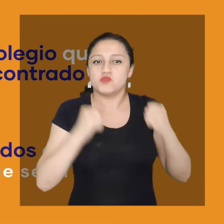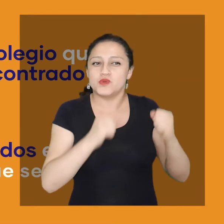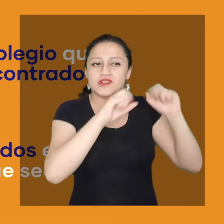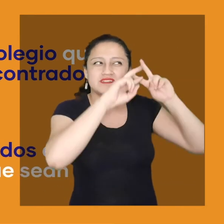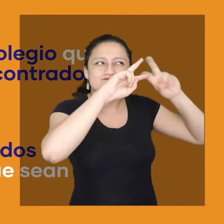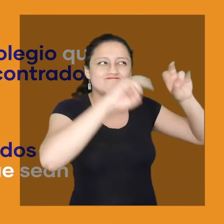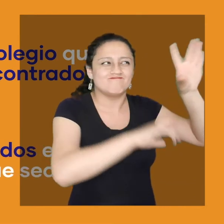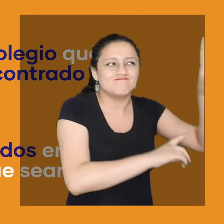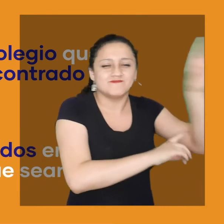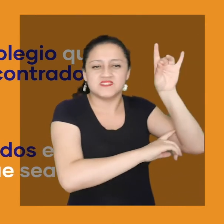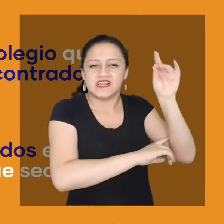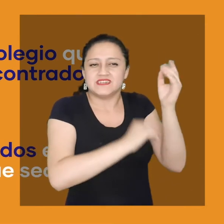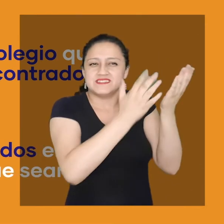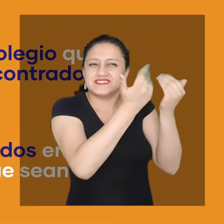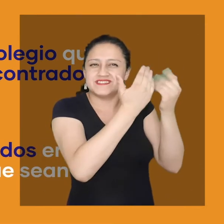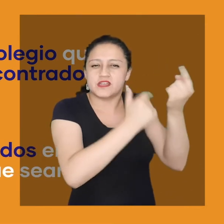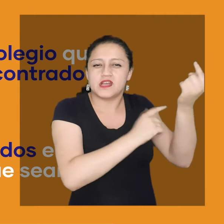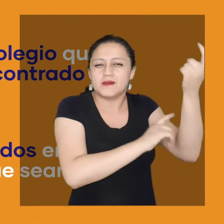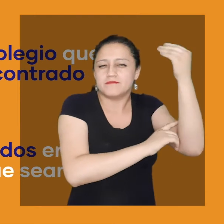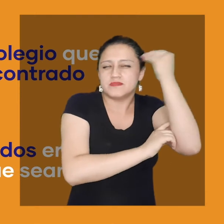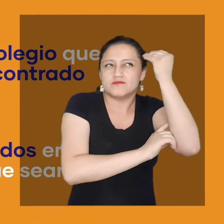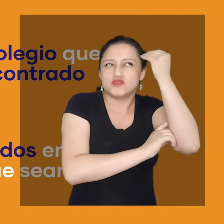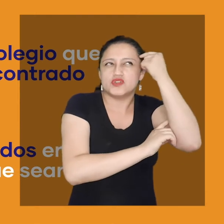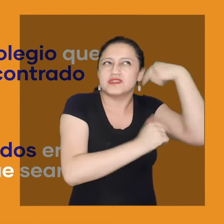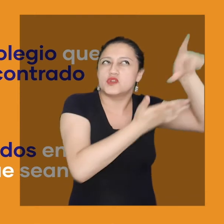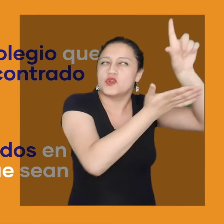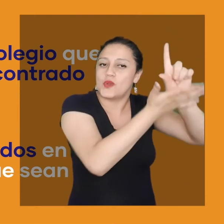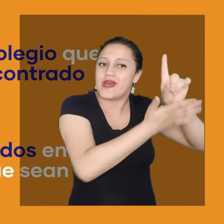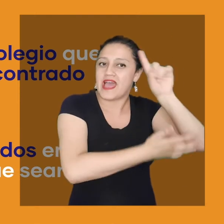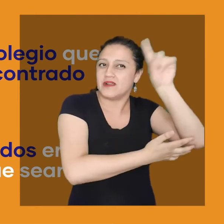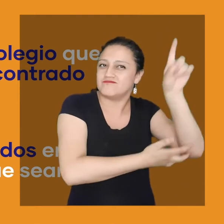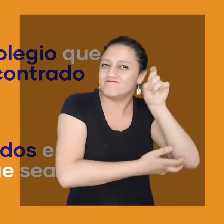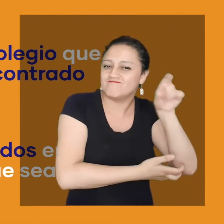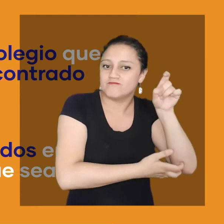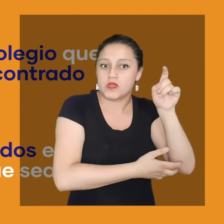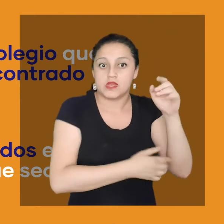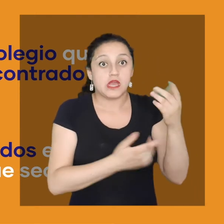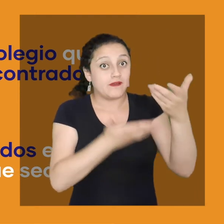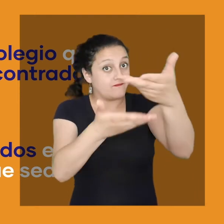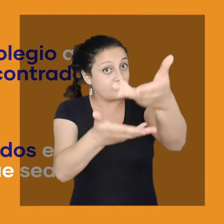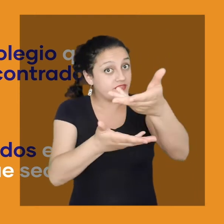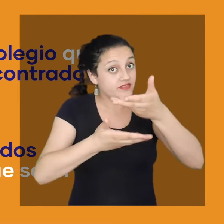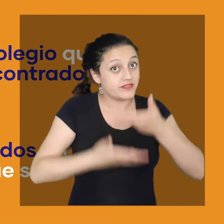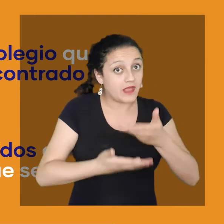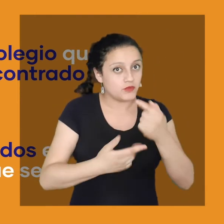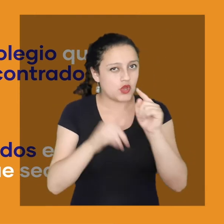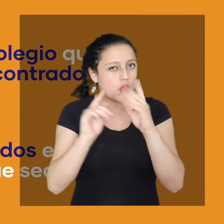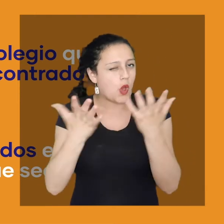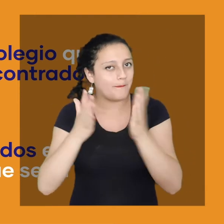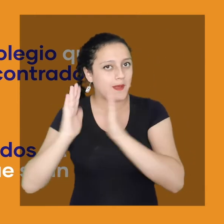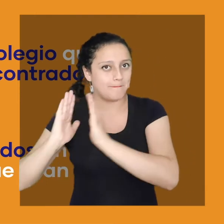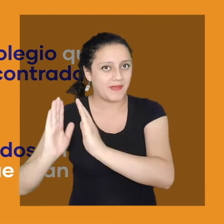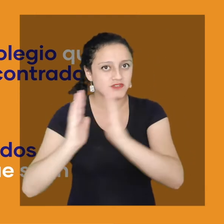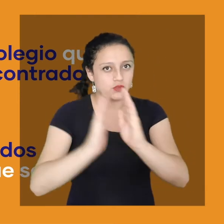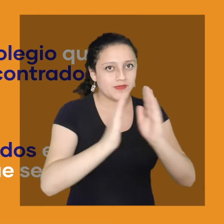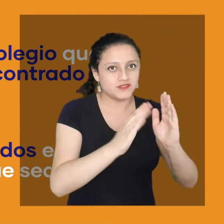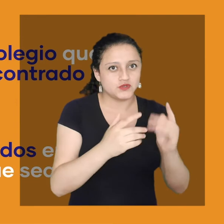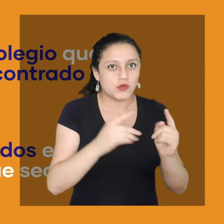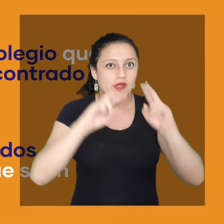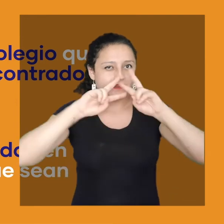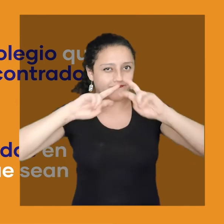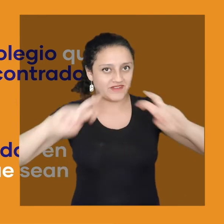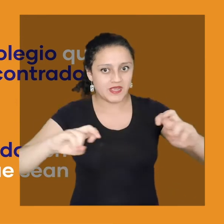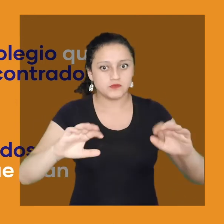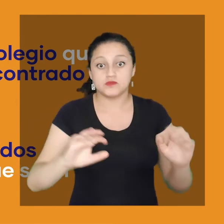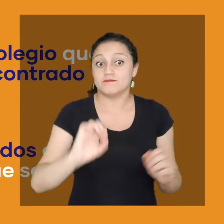¿Qué temas pueden estar escondidos en los reservorios de la memoria local que sean relevantes de rescatar? Te invitamos entonces a que pienses